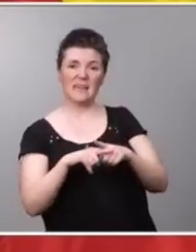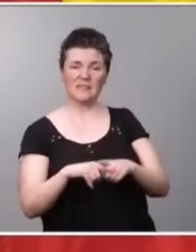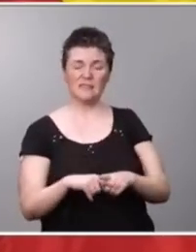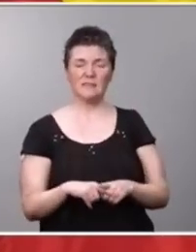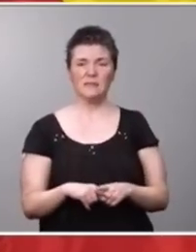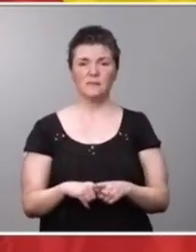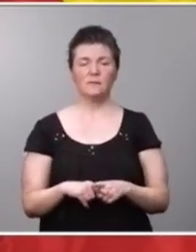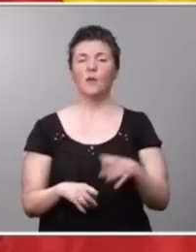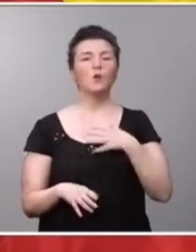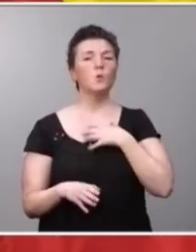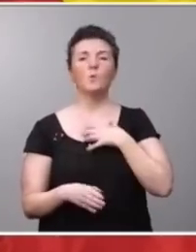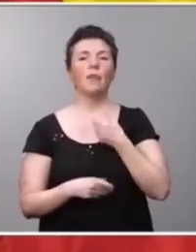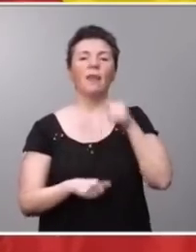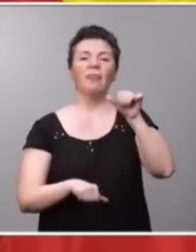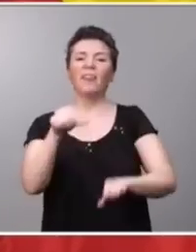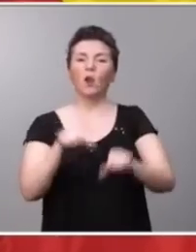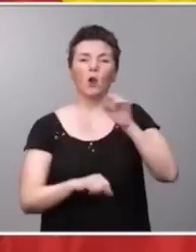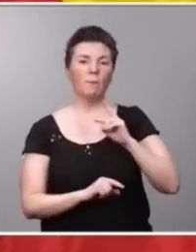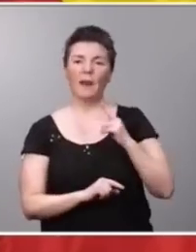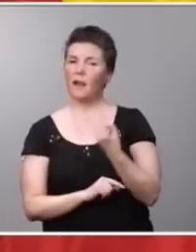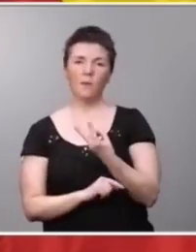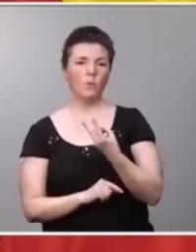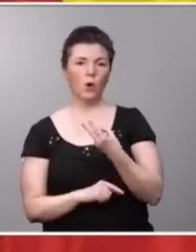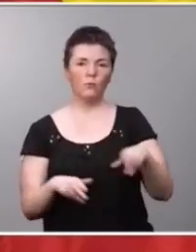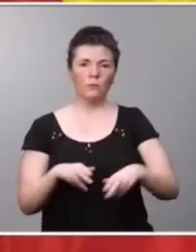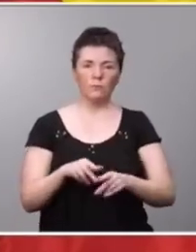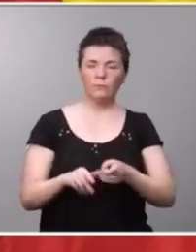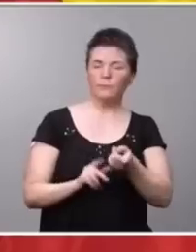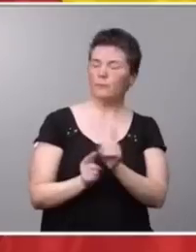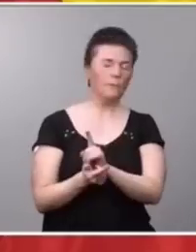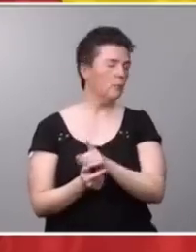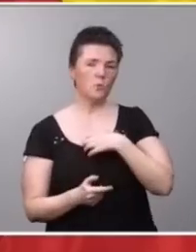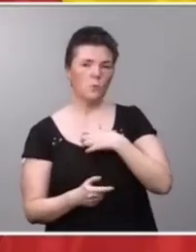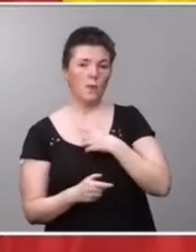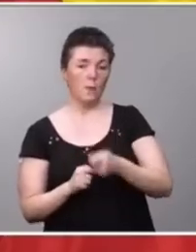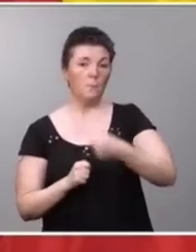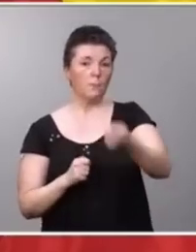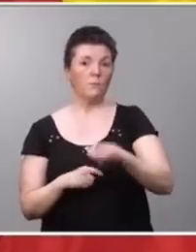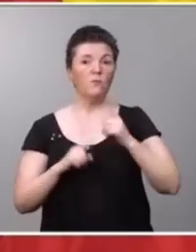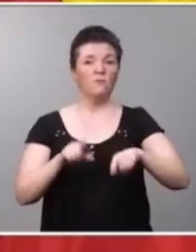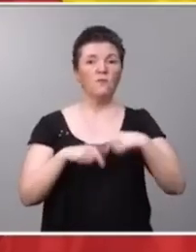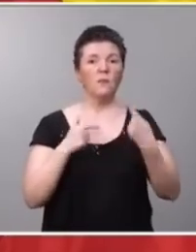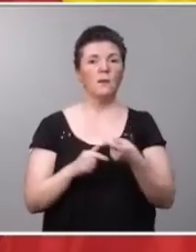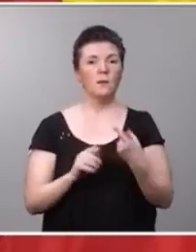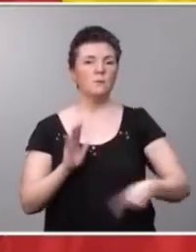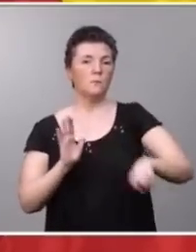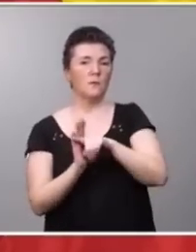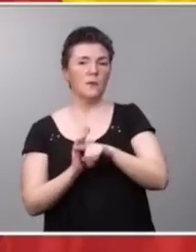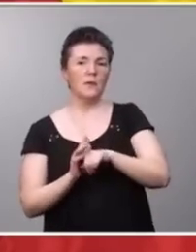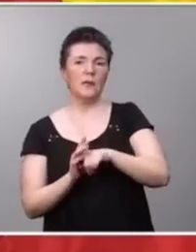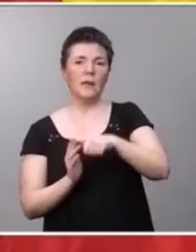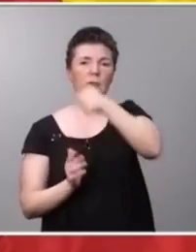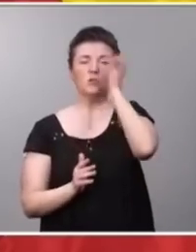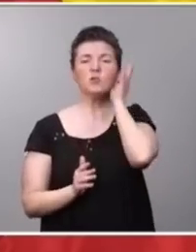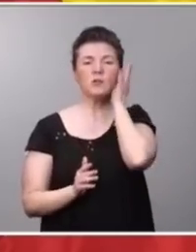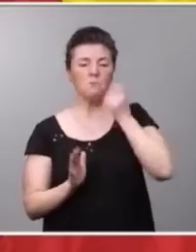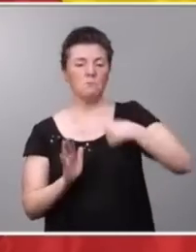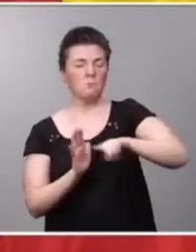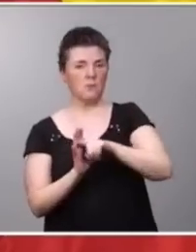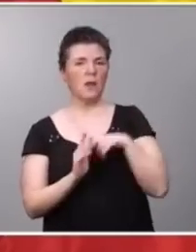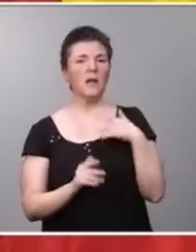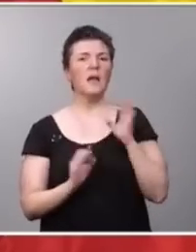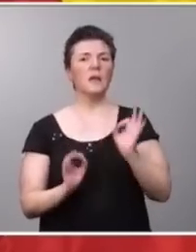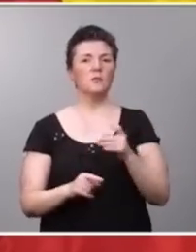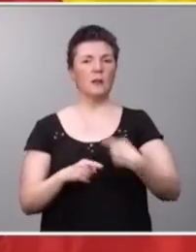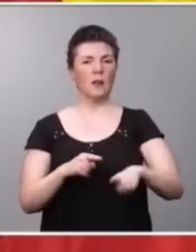cirugías de modificación genital y ampliamos el plazo para que esas familias inscriban el sexo de la criatura, que, como saben, es uno de los elementos de